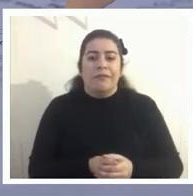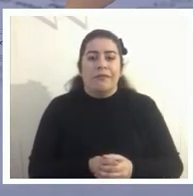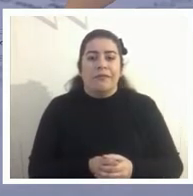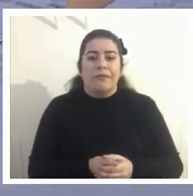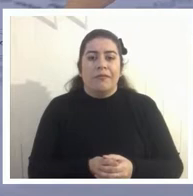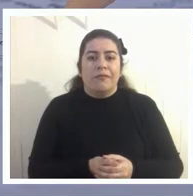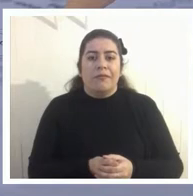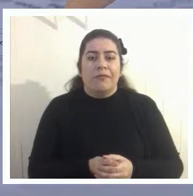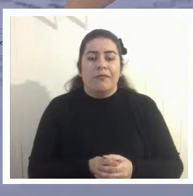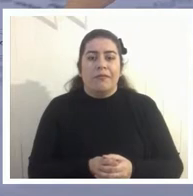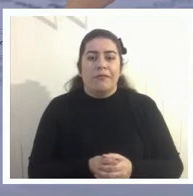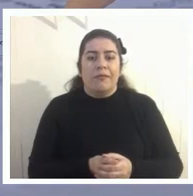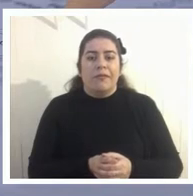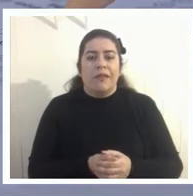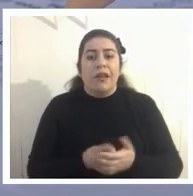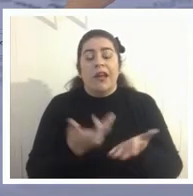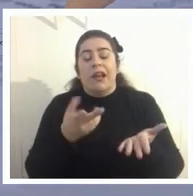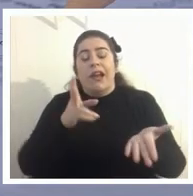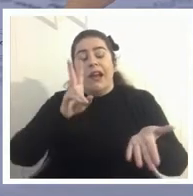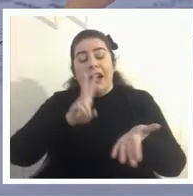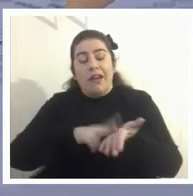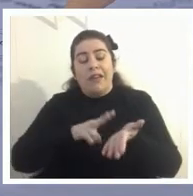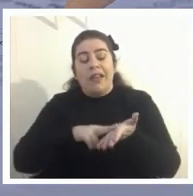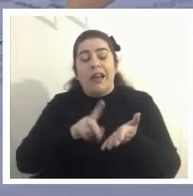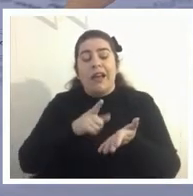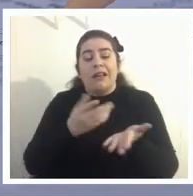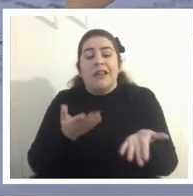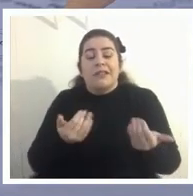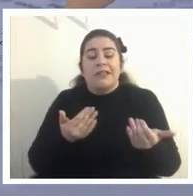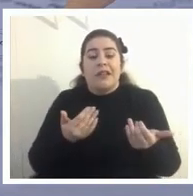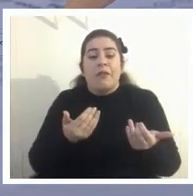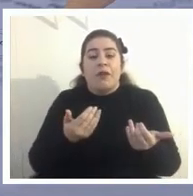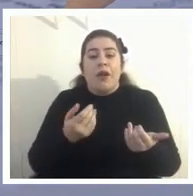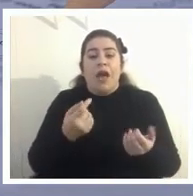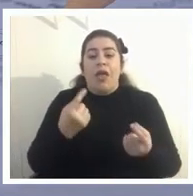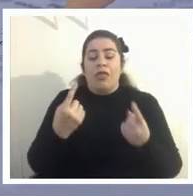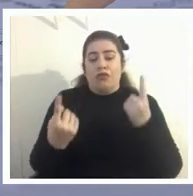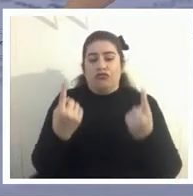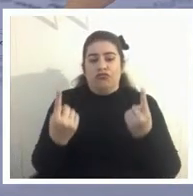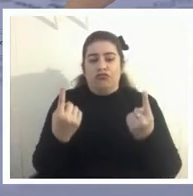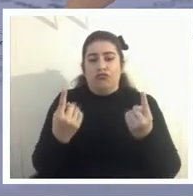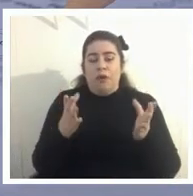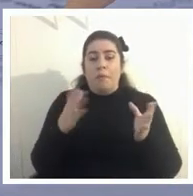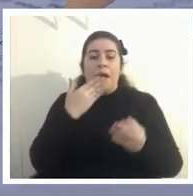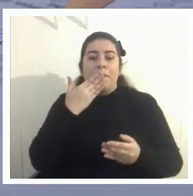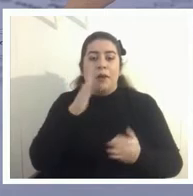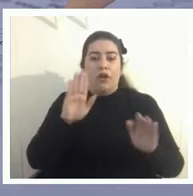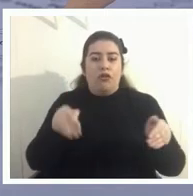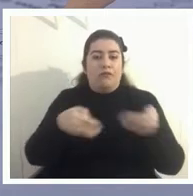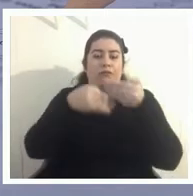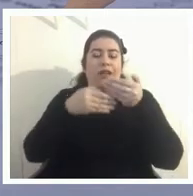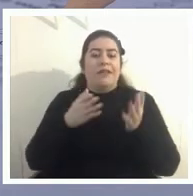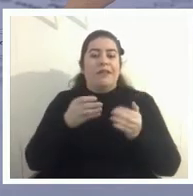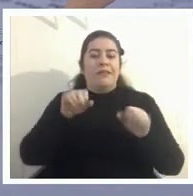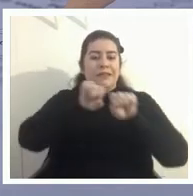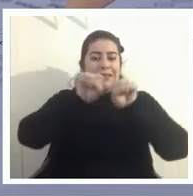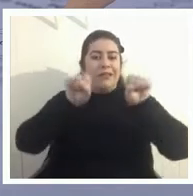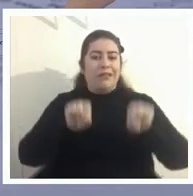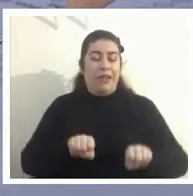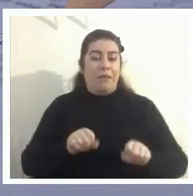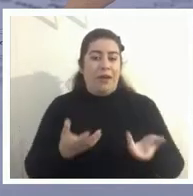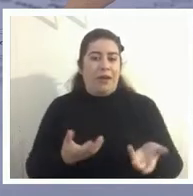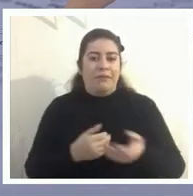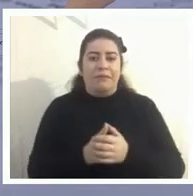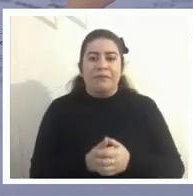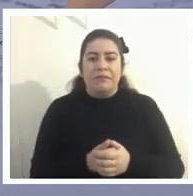porque la verdad es que necesitamos ambas partes para poder mejorar todo ese sistema porque aquí no